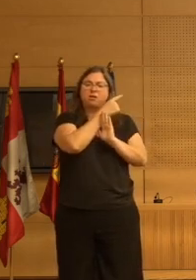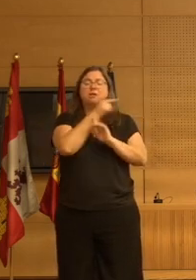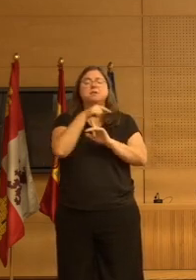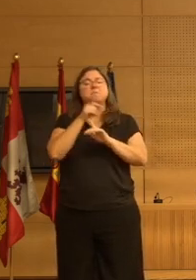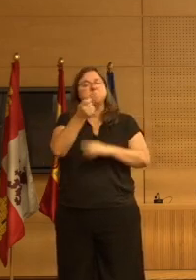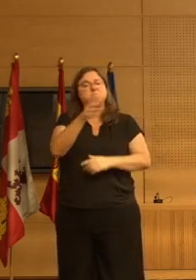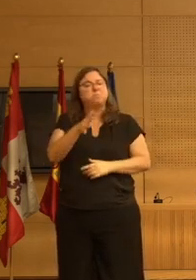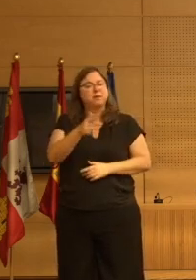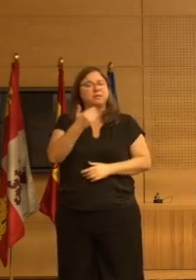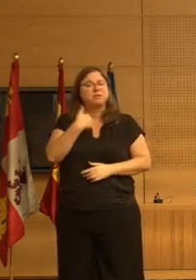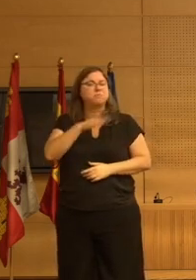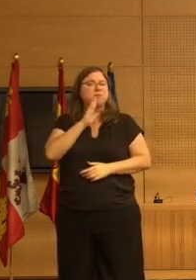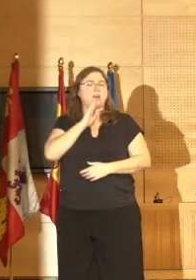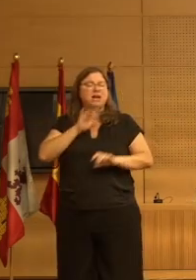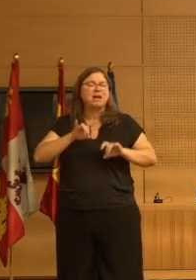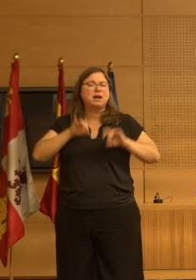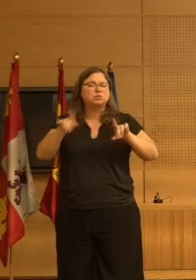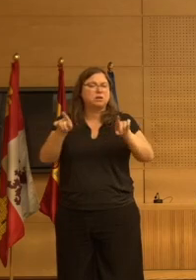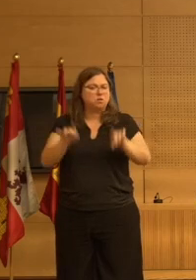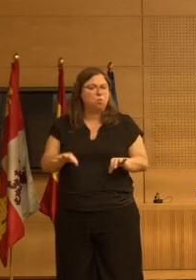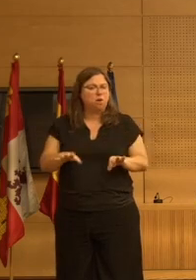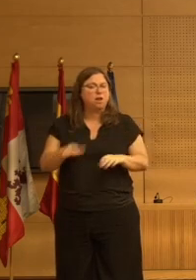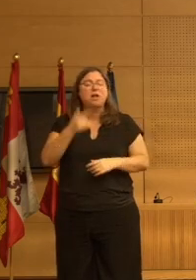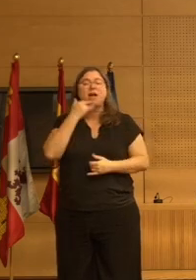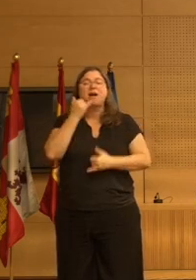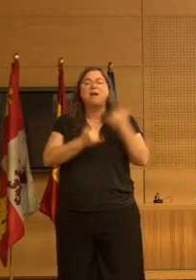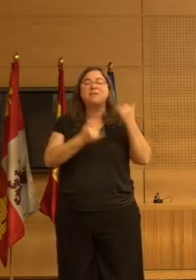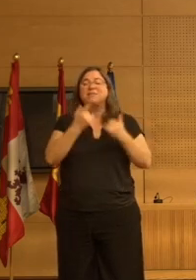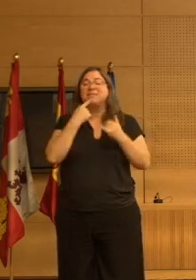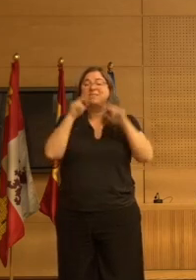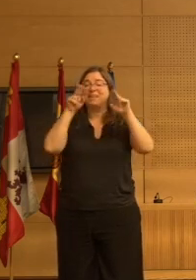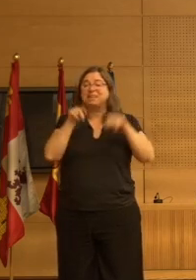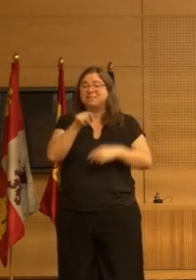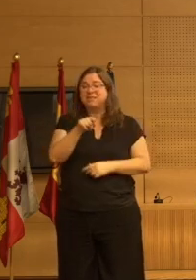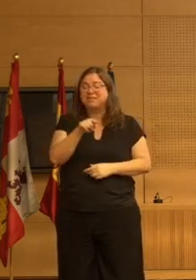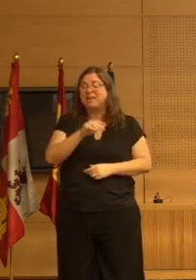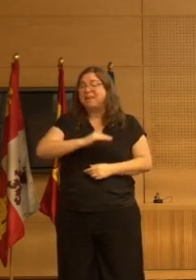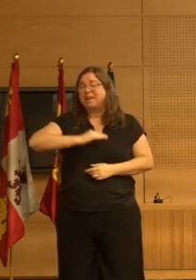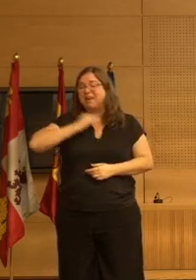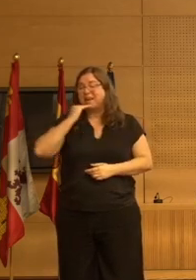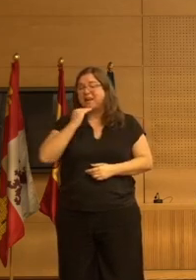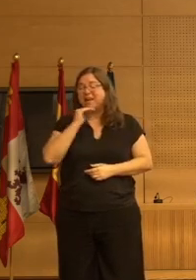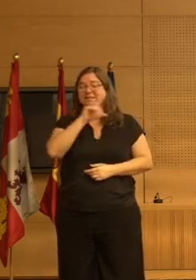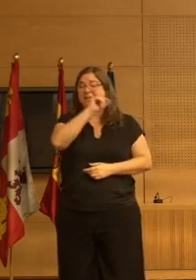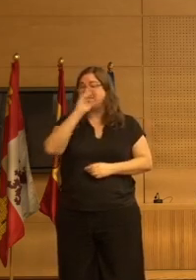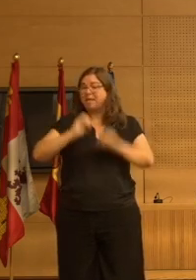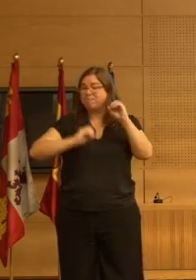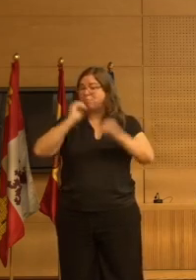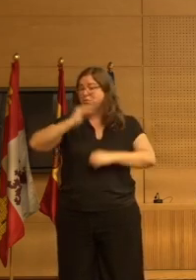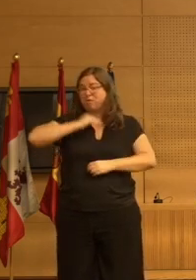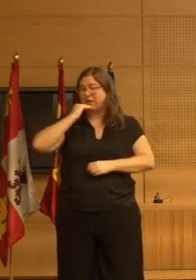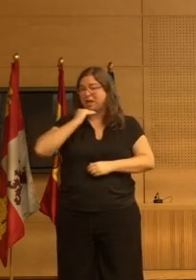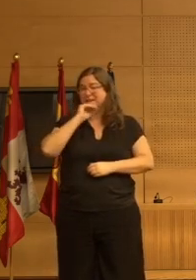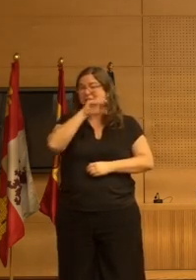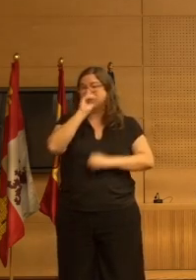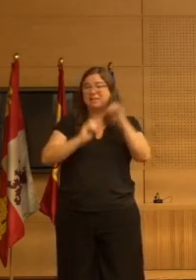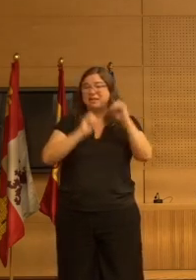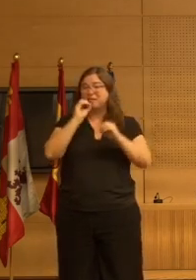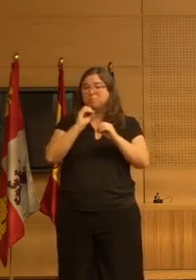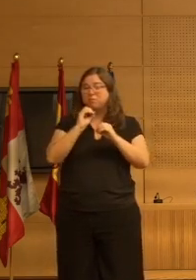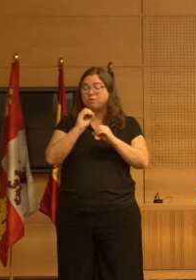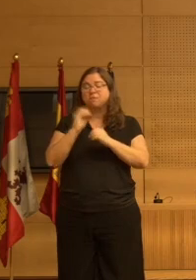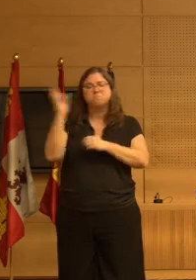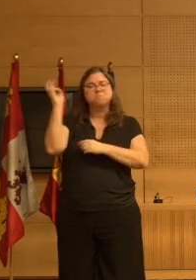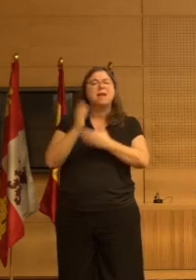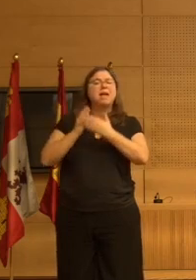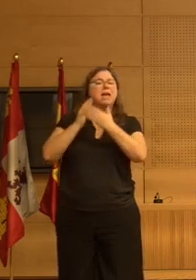similares los criterios australianos y ven que a la residencia casi el 100% de los residentes que llegan es un